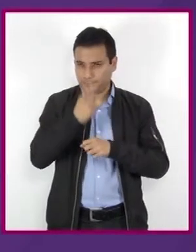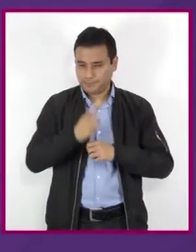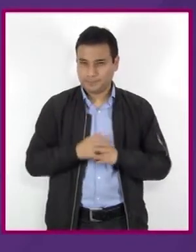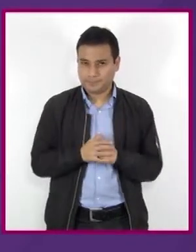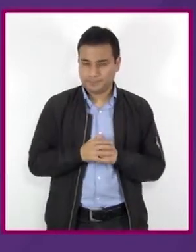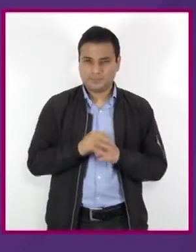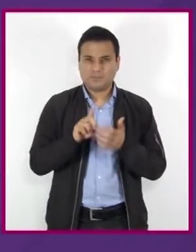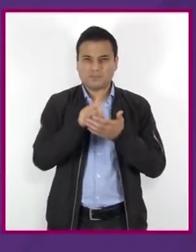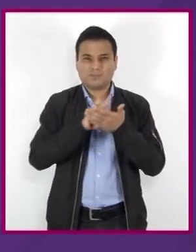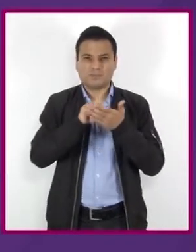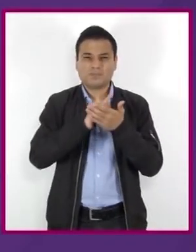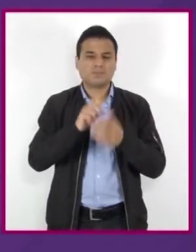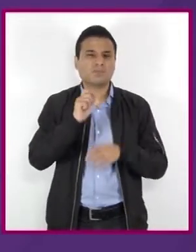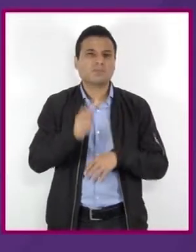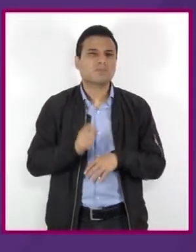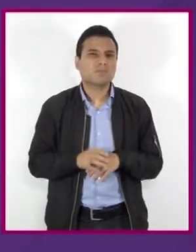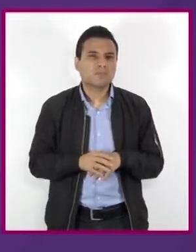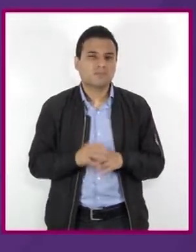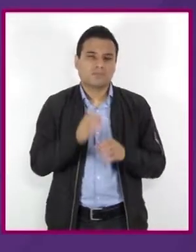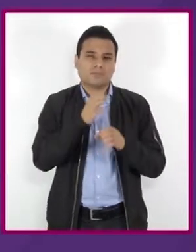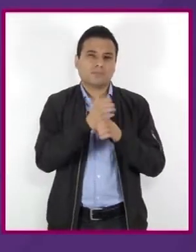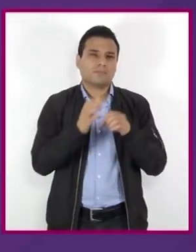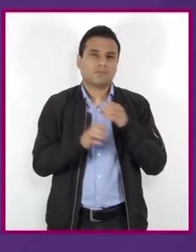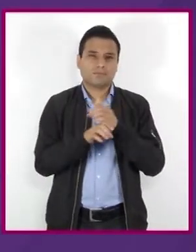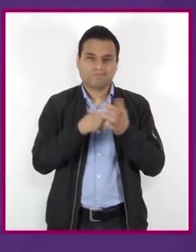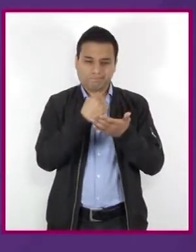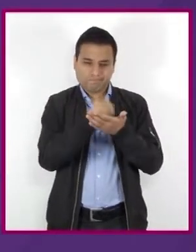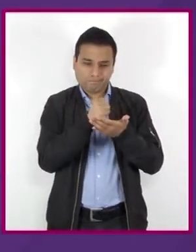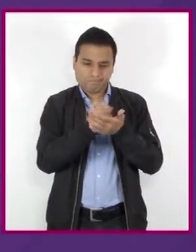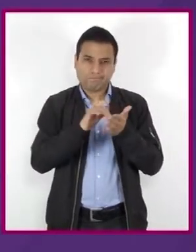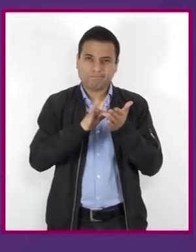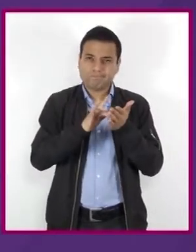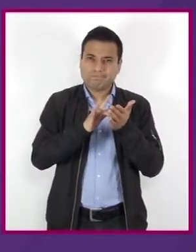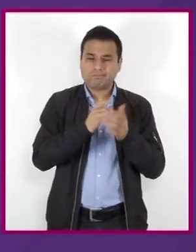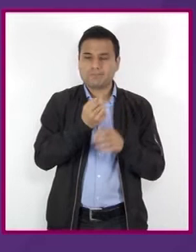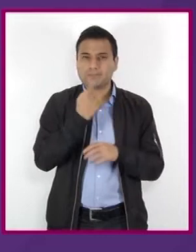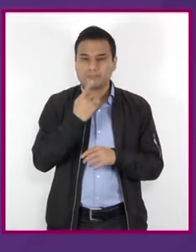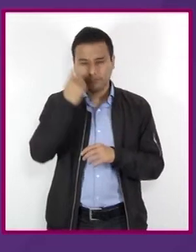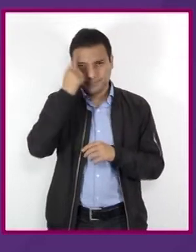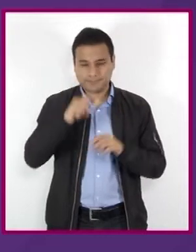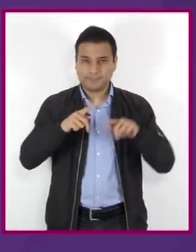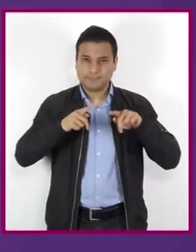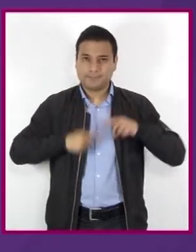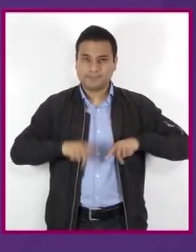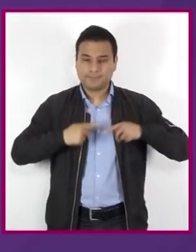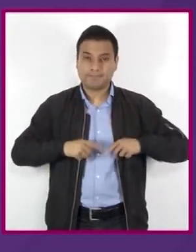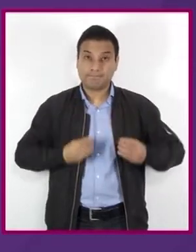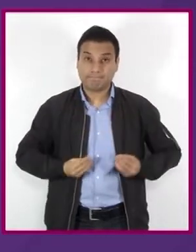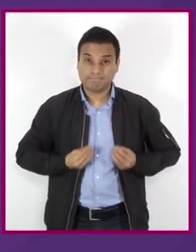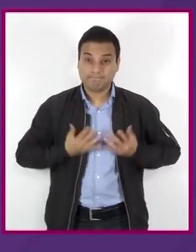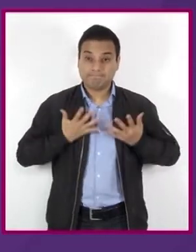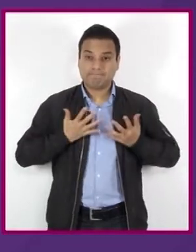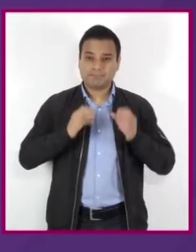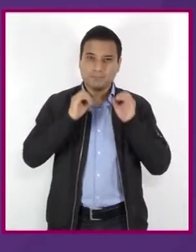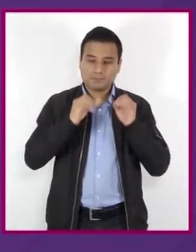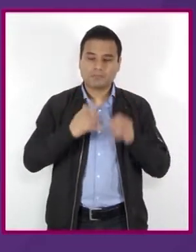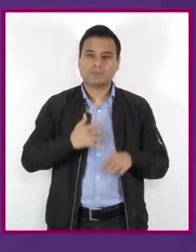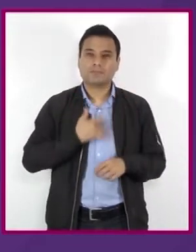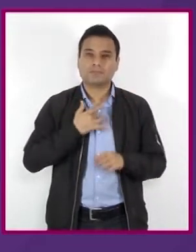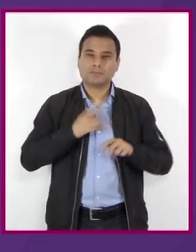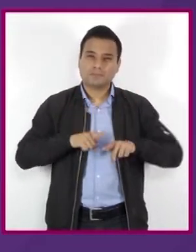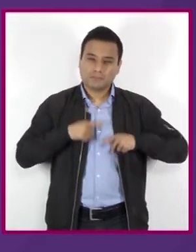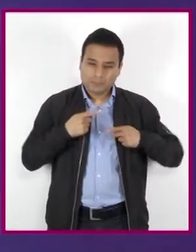es cualquier sustancia o preparado medicamentoso de efecto estimulante, deprimente, narcótico o